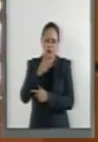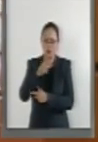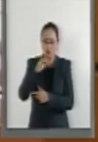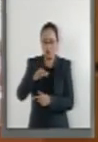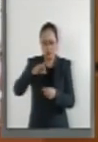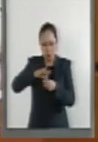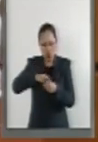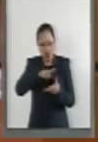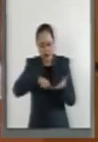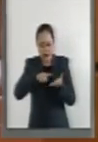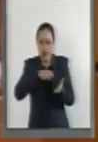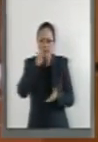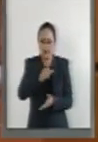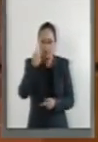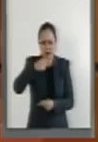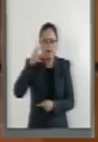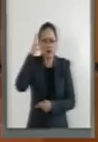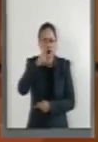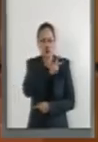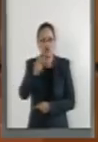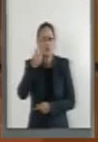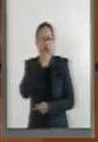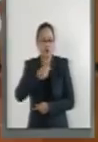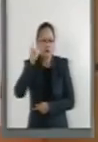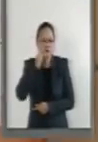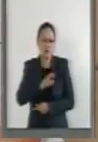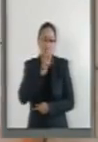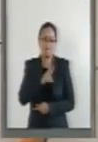el futuro de todas y de todos. Es cuanto.